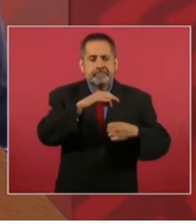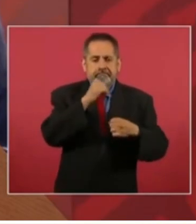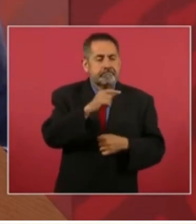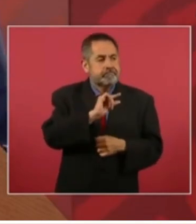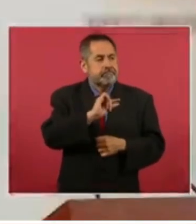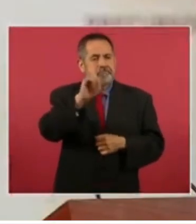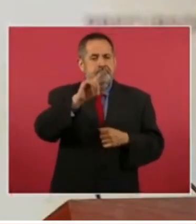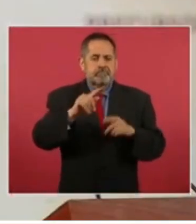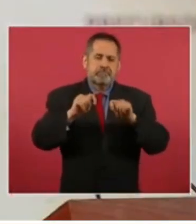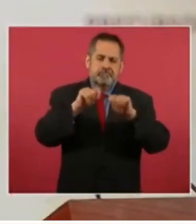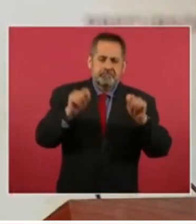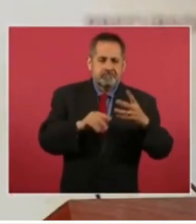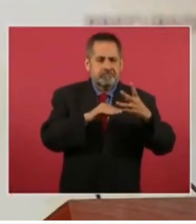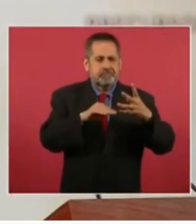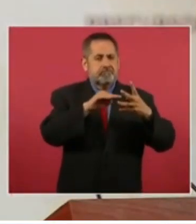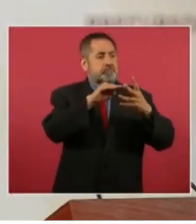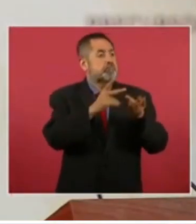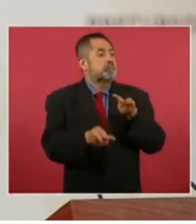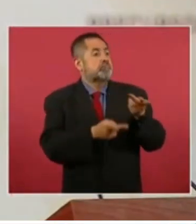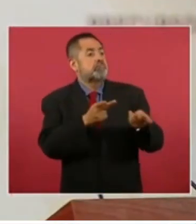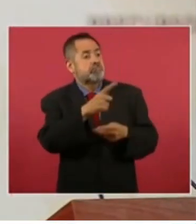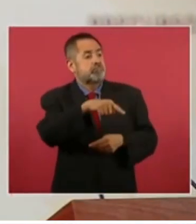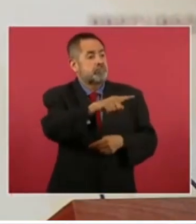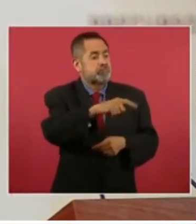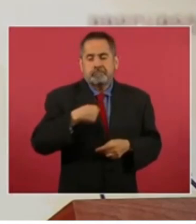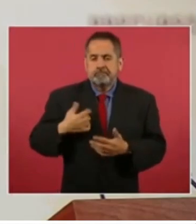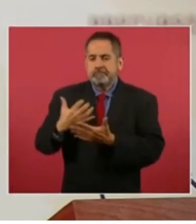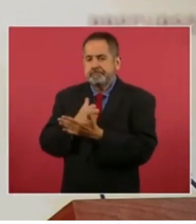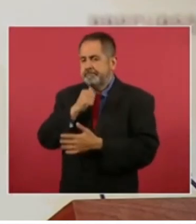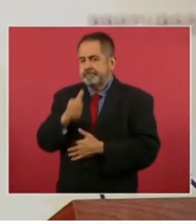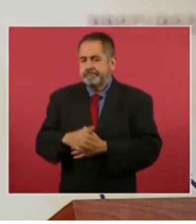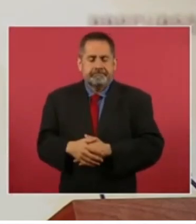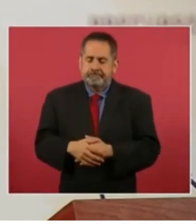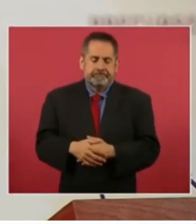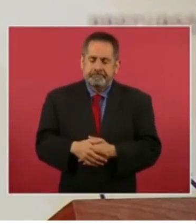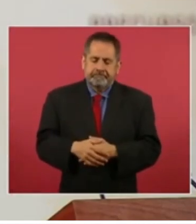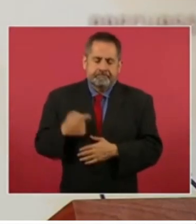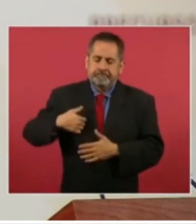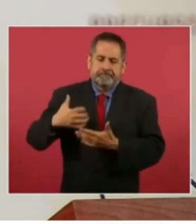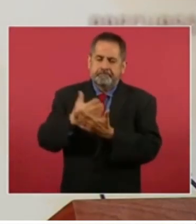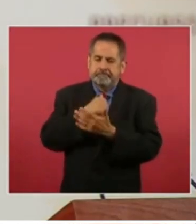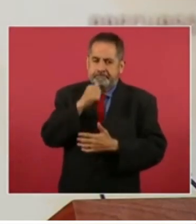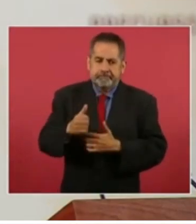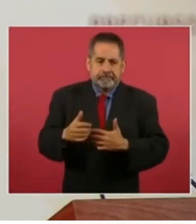no ganamos no ganamos la encuesta